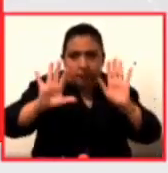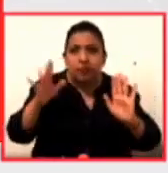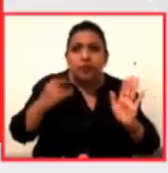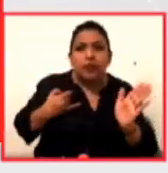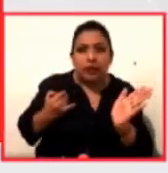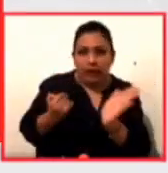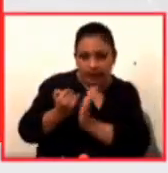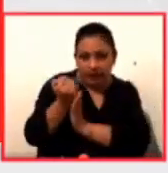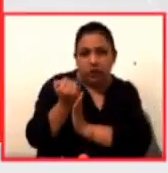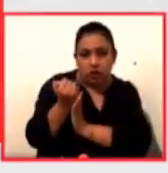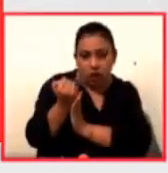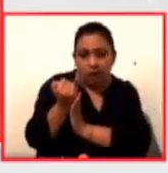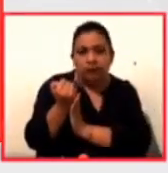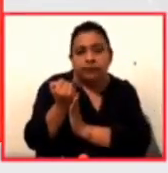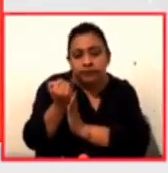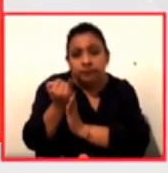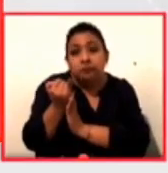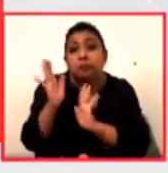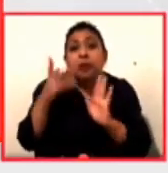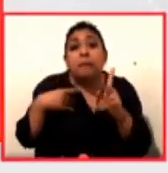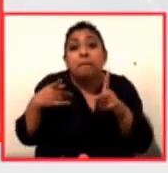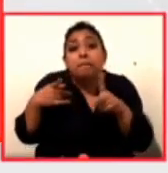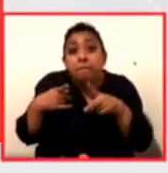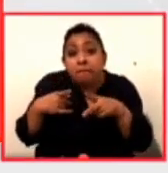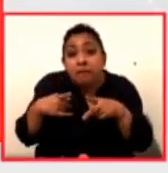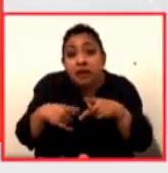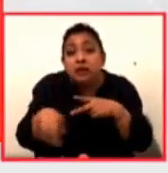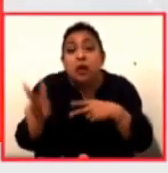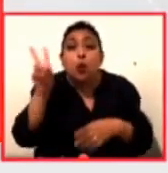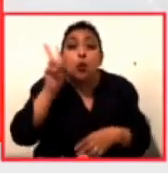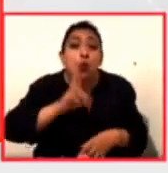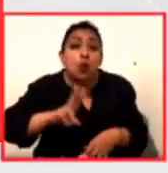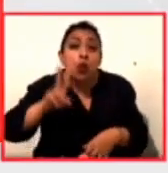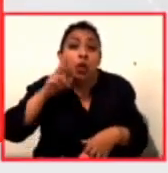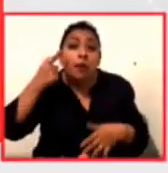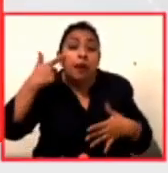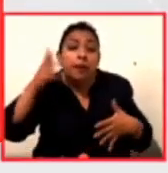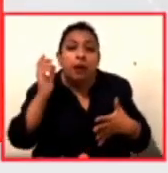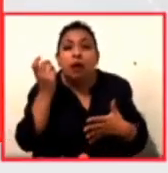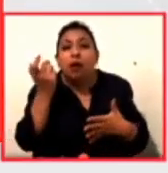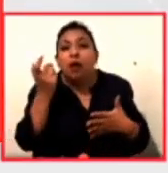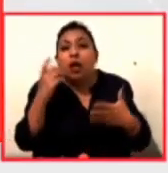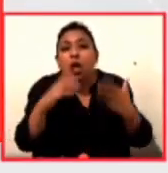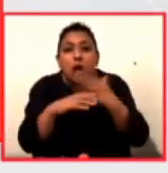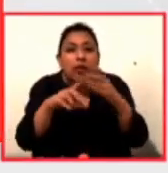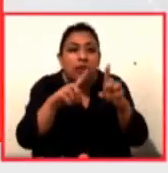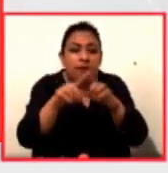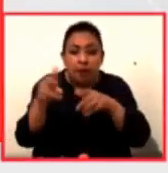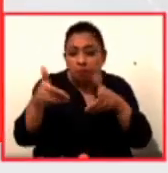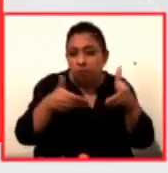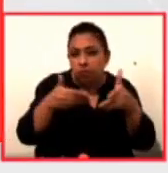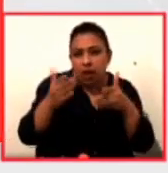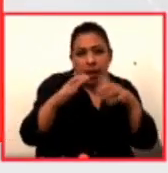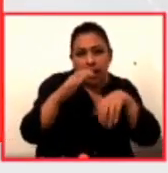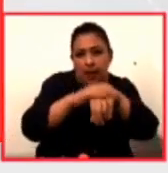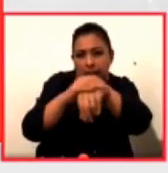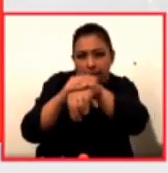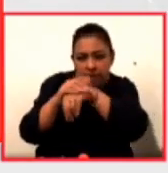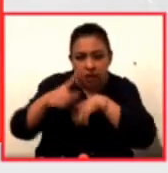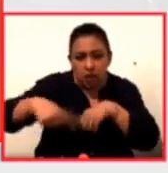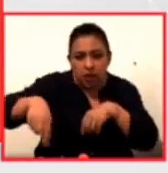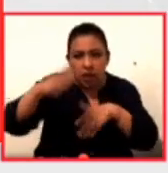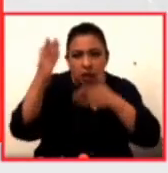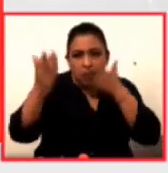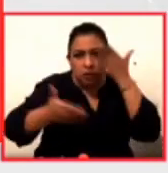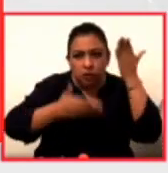bien empezar a experimentar con ciertas cosas que me ofrecieron algunos amigos que estaban estudiando en